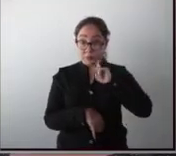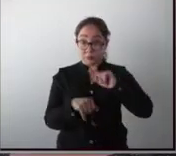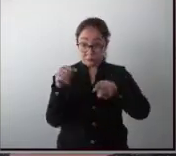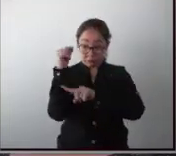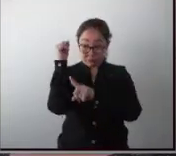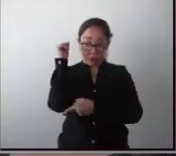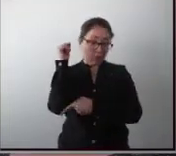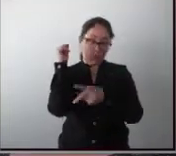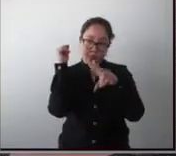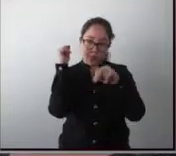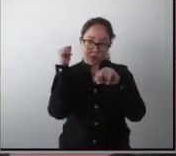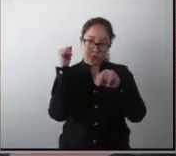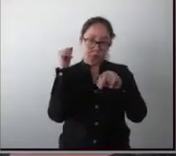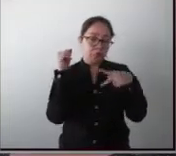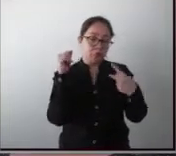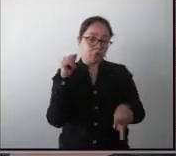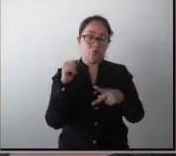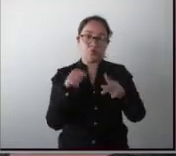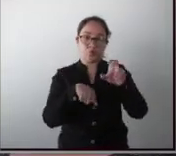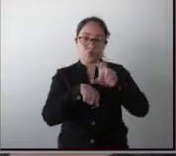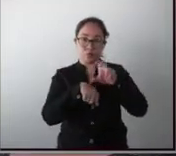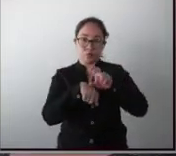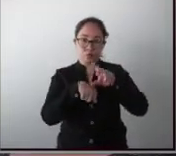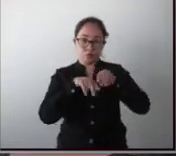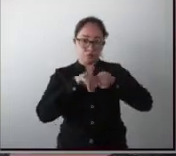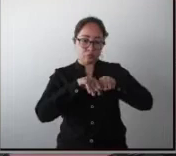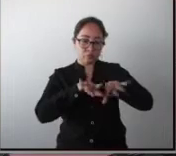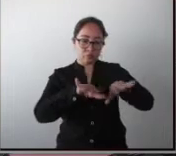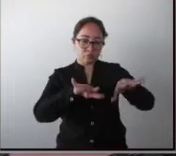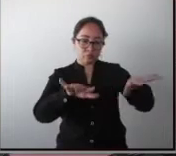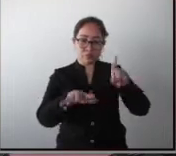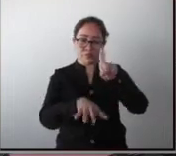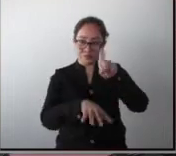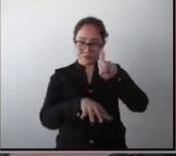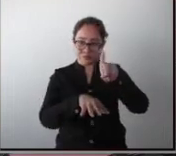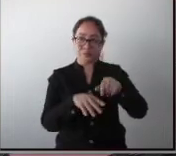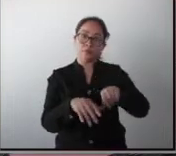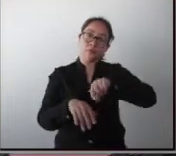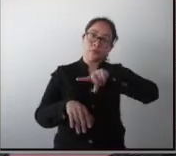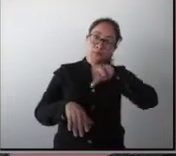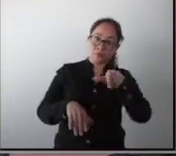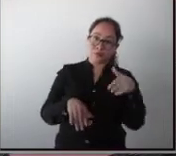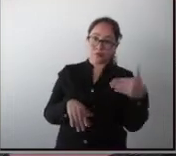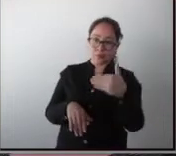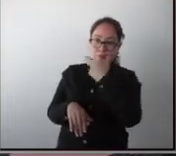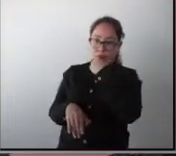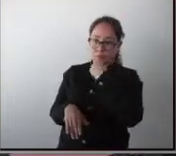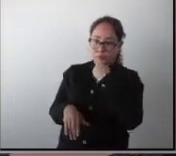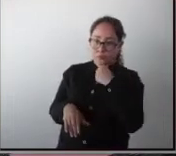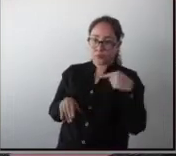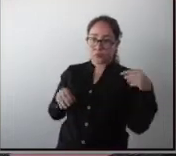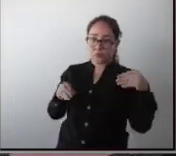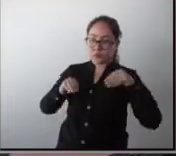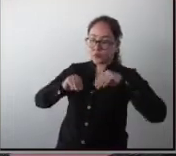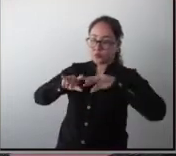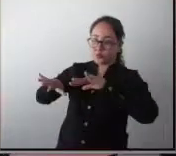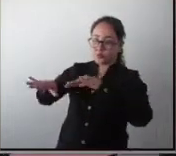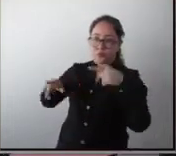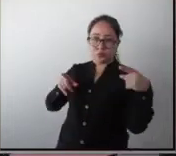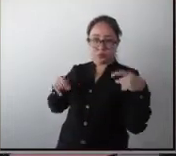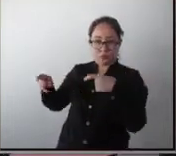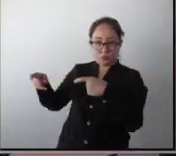hembra suelta los huevos en el agua, el macho suelta los espermatozoides en el agua, se da la fecundación en el agua